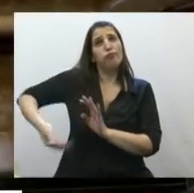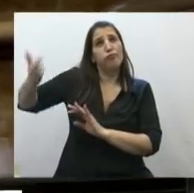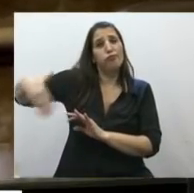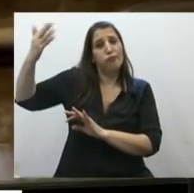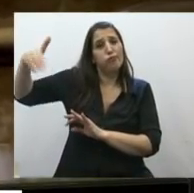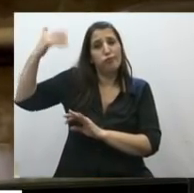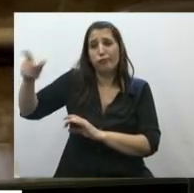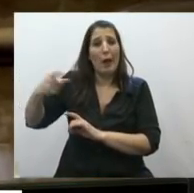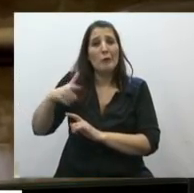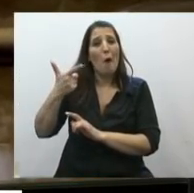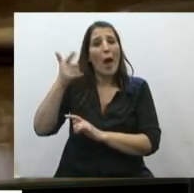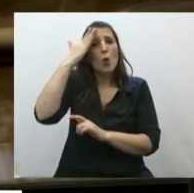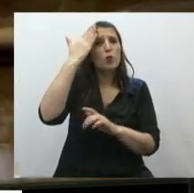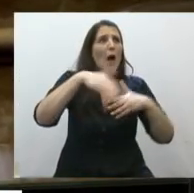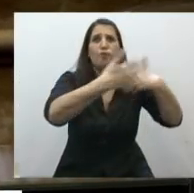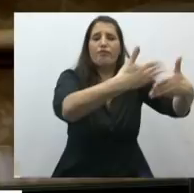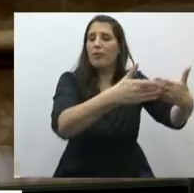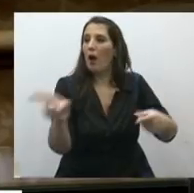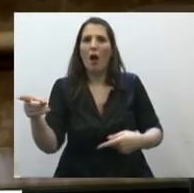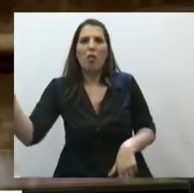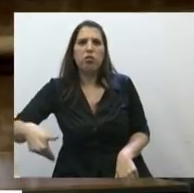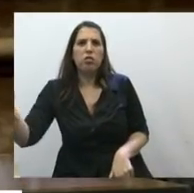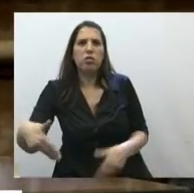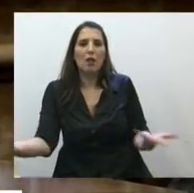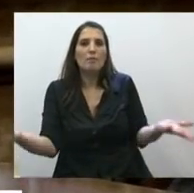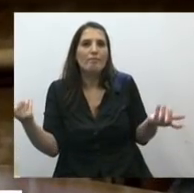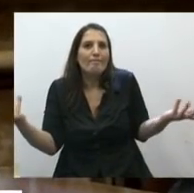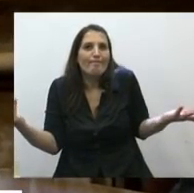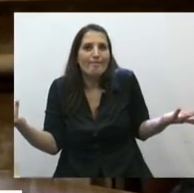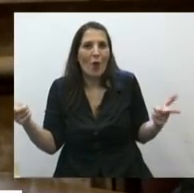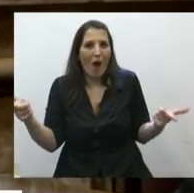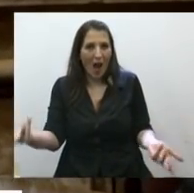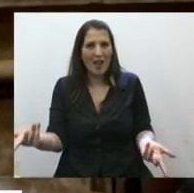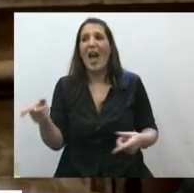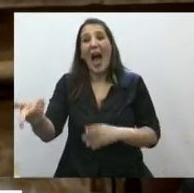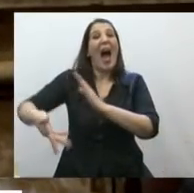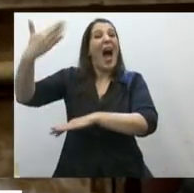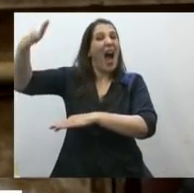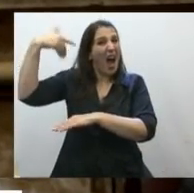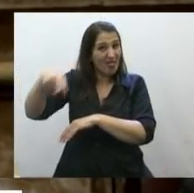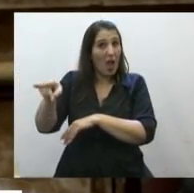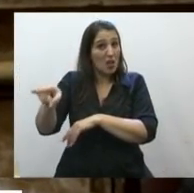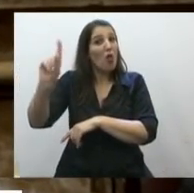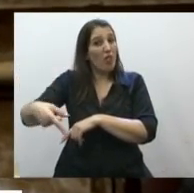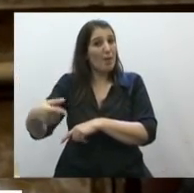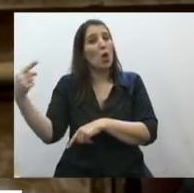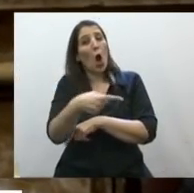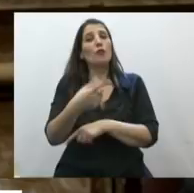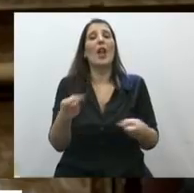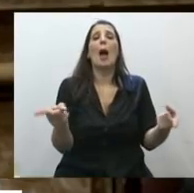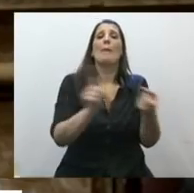altura de los avances culturales de los pueblos, los que se opusieron oportunamente a la ley de matrimonio, a la ley de divorcio,